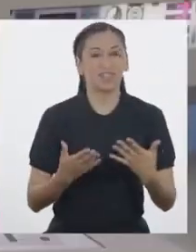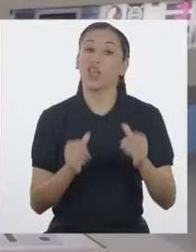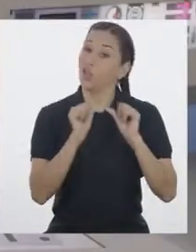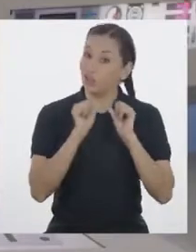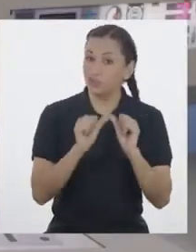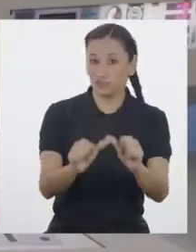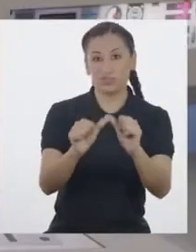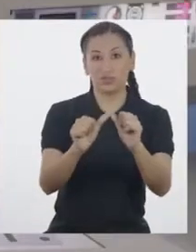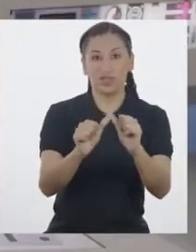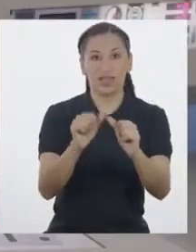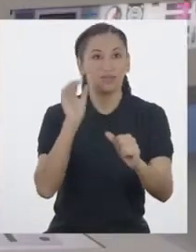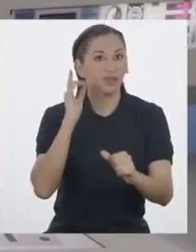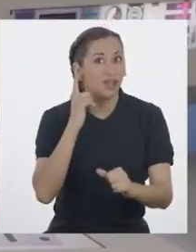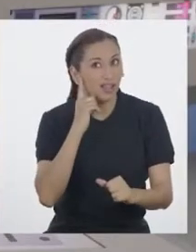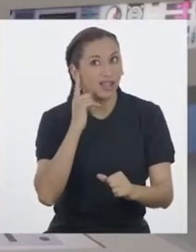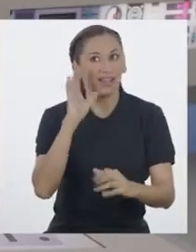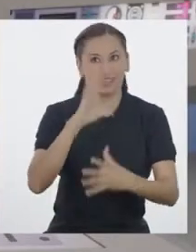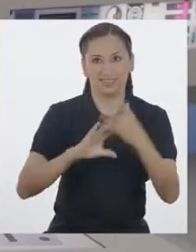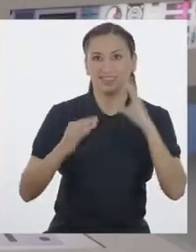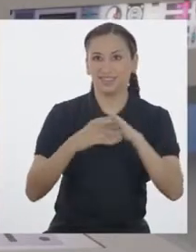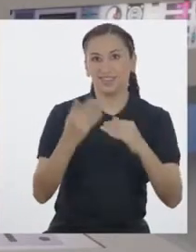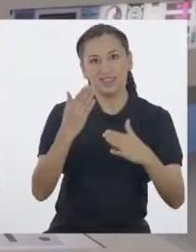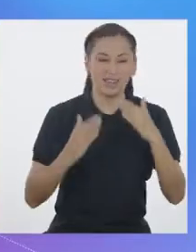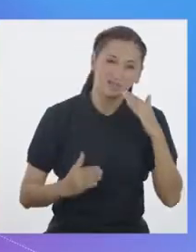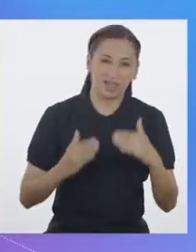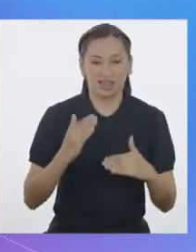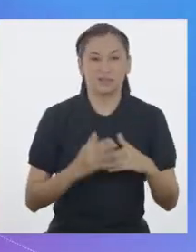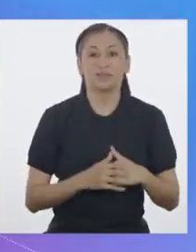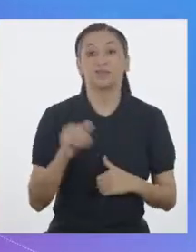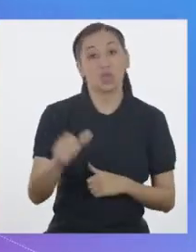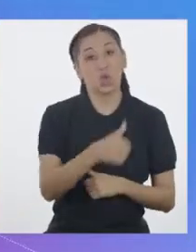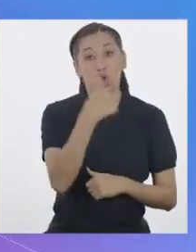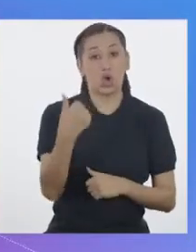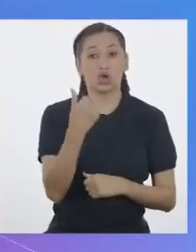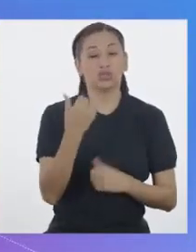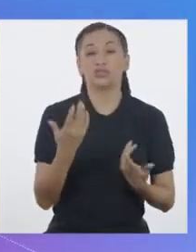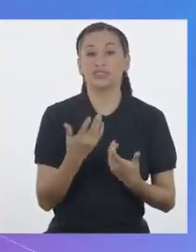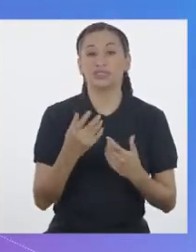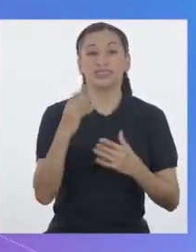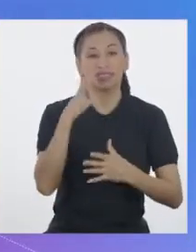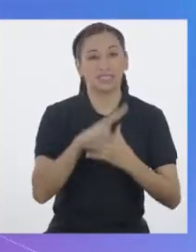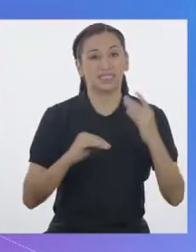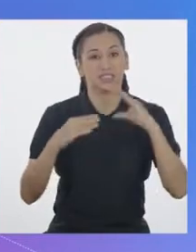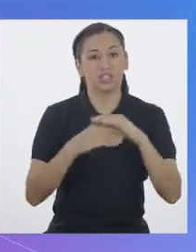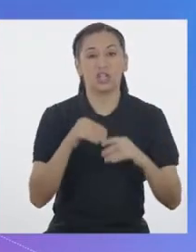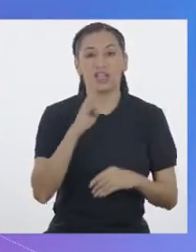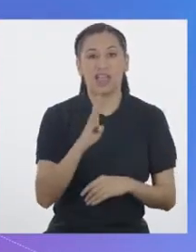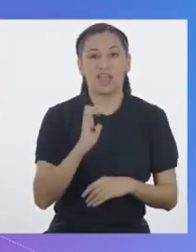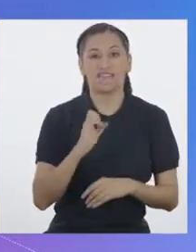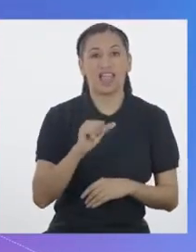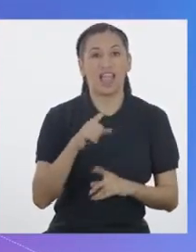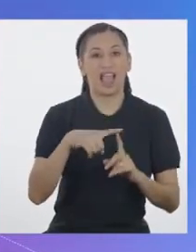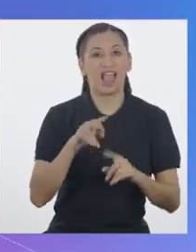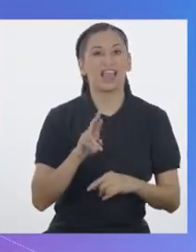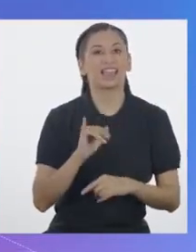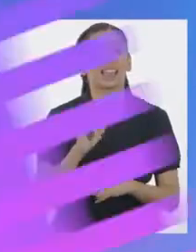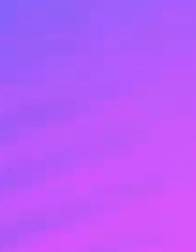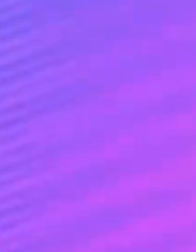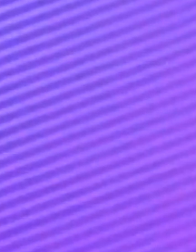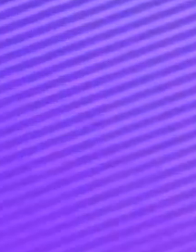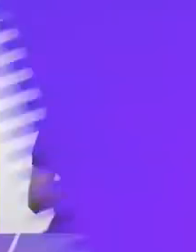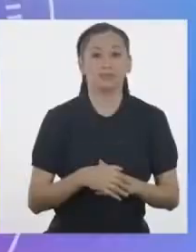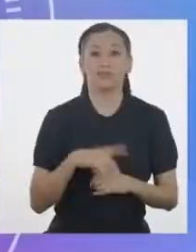Sigamos con los testimonios, Macabot El siguiente testimonio es de Beatriz, mamá de Rocío